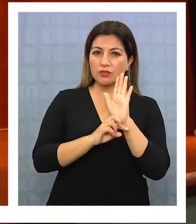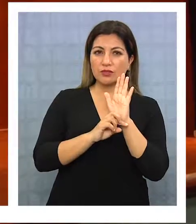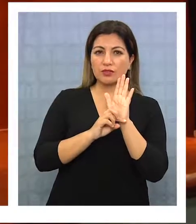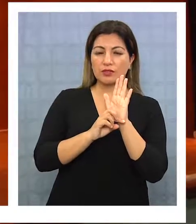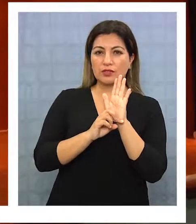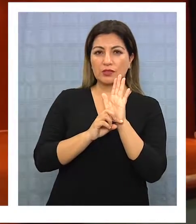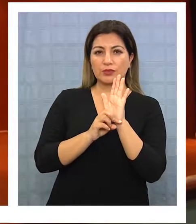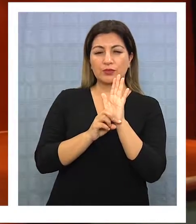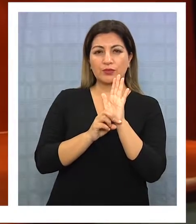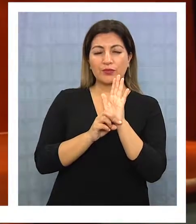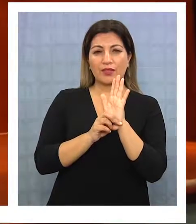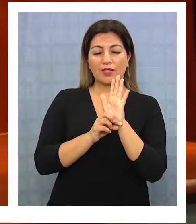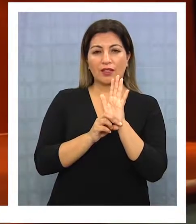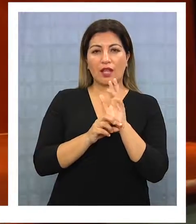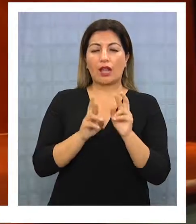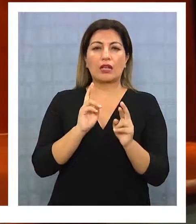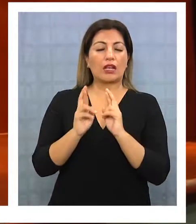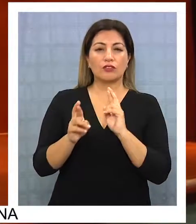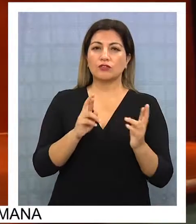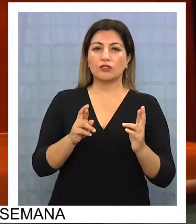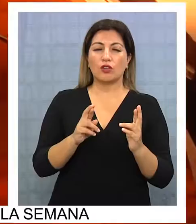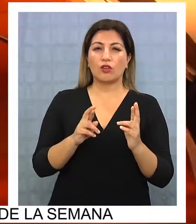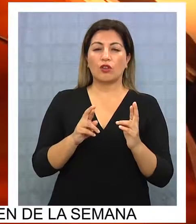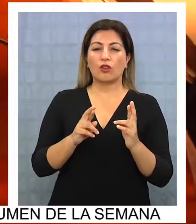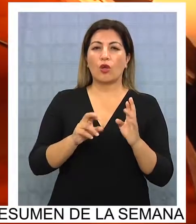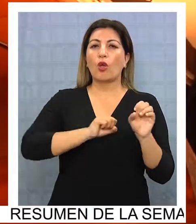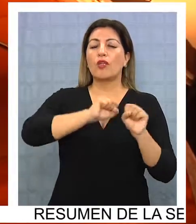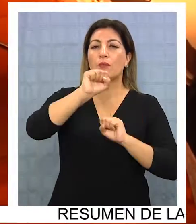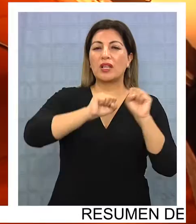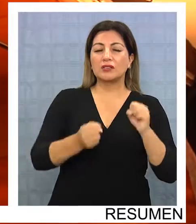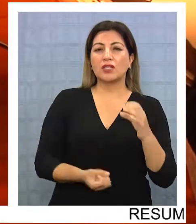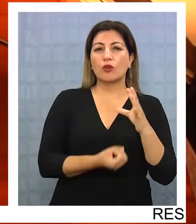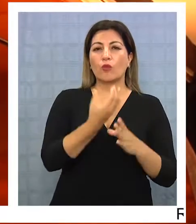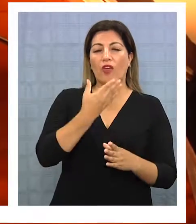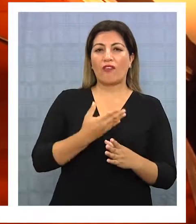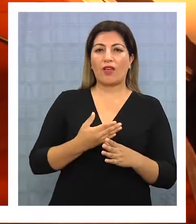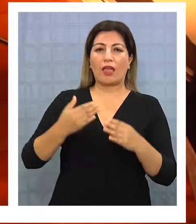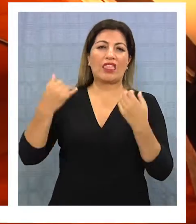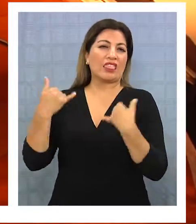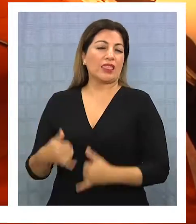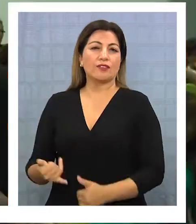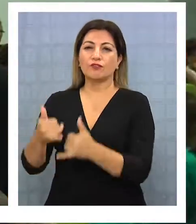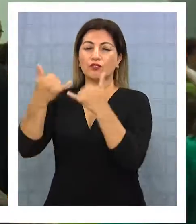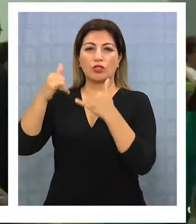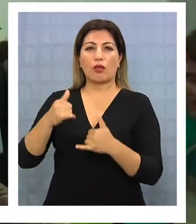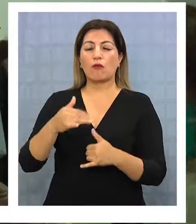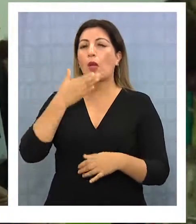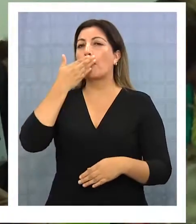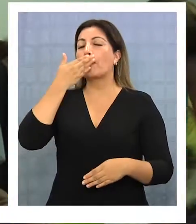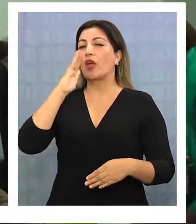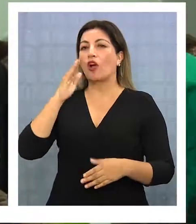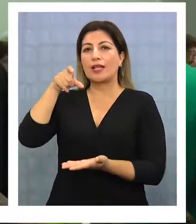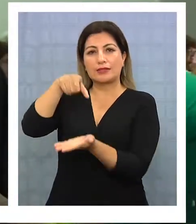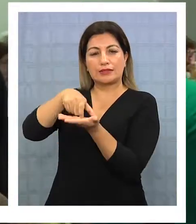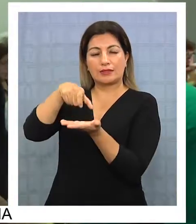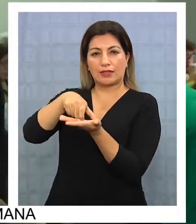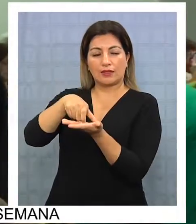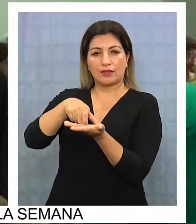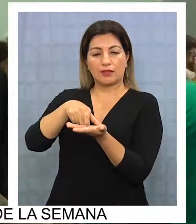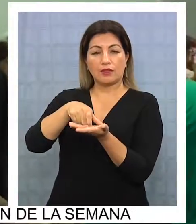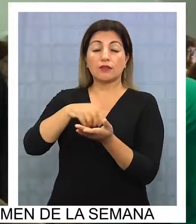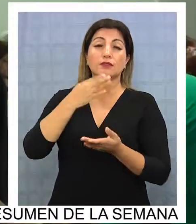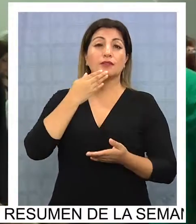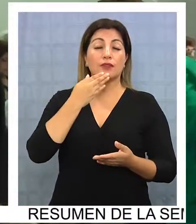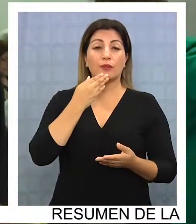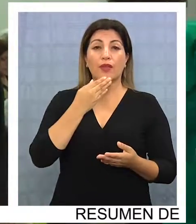proyectos que tengan que ver, por ejemplo, con el emprendimiento, con la recreación, con el mejoramiento de sus sedes, y en alguna